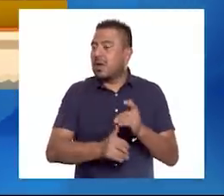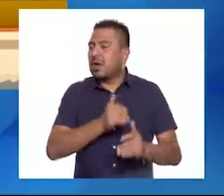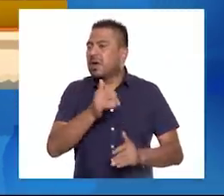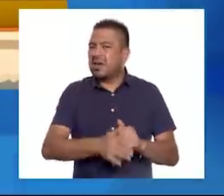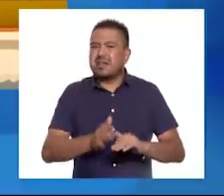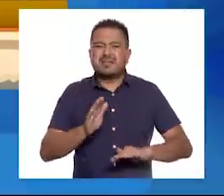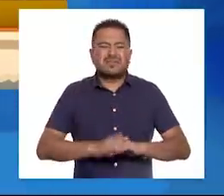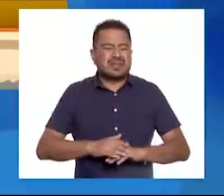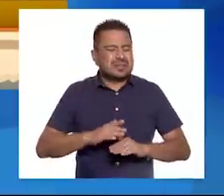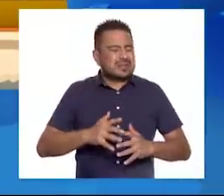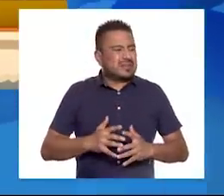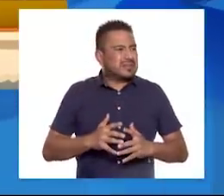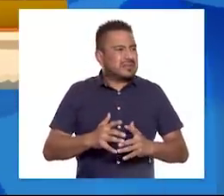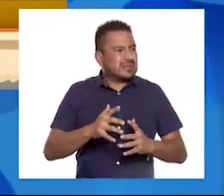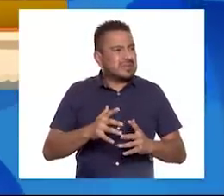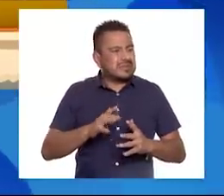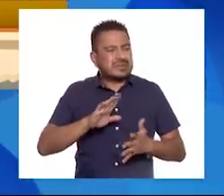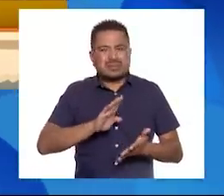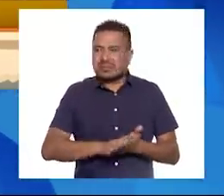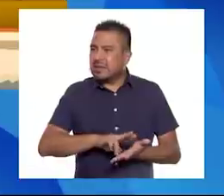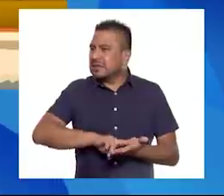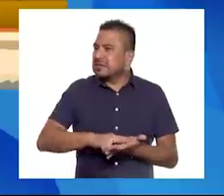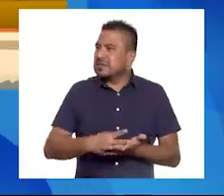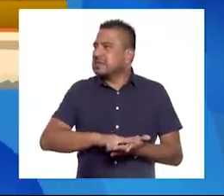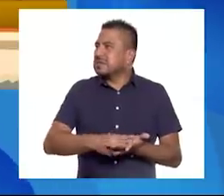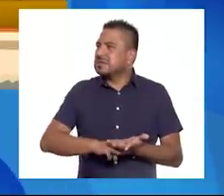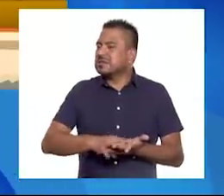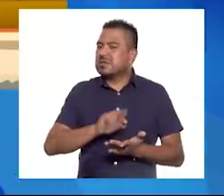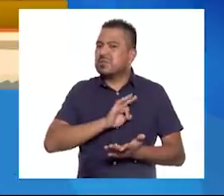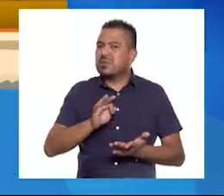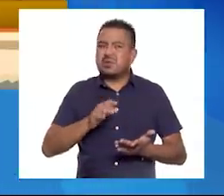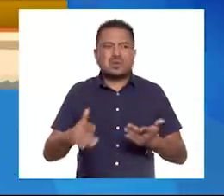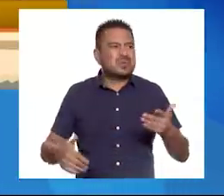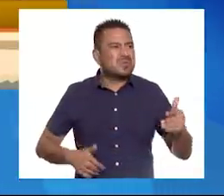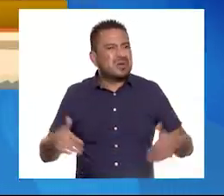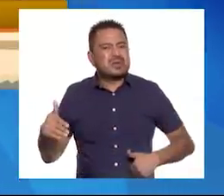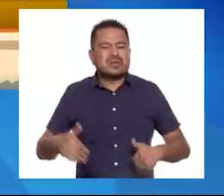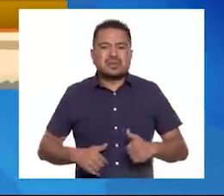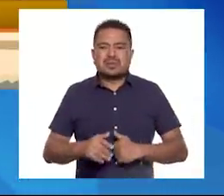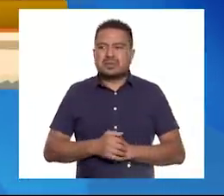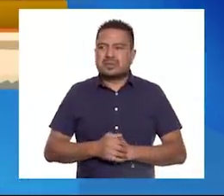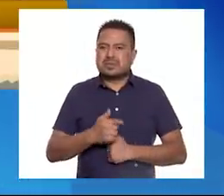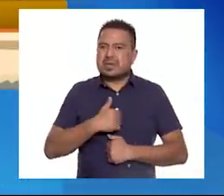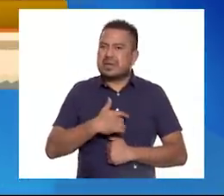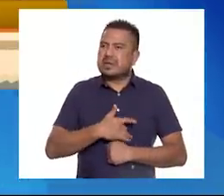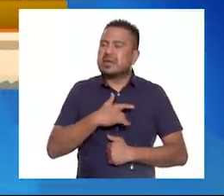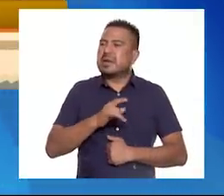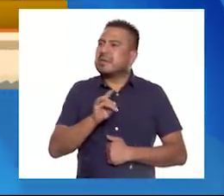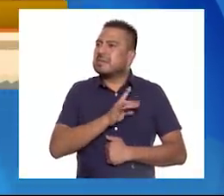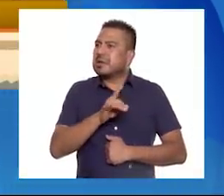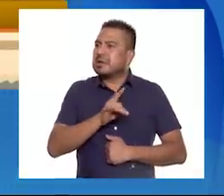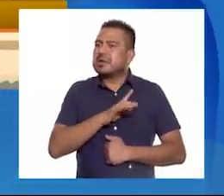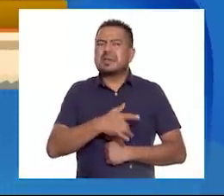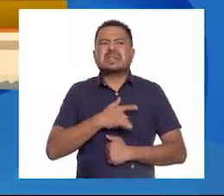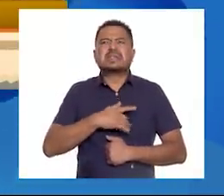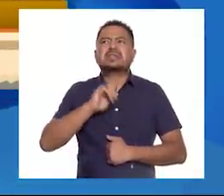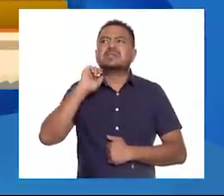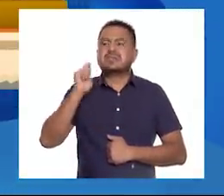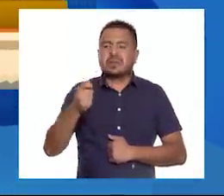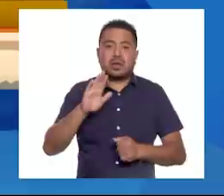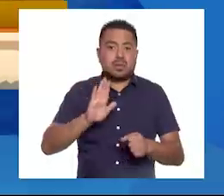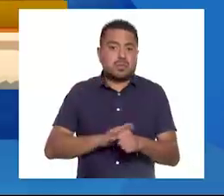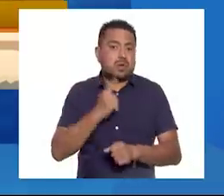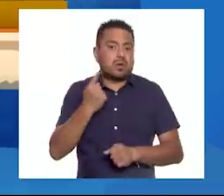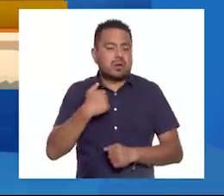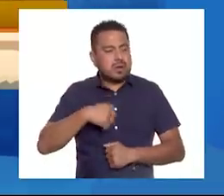empachándonos y los retortijones nos provocarán malestar. A mí me dio mucho miedo sentir lo que sentí porque